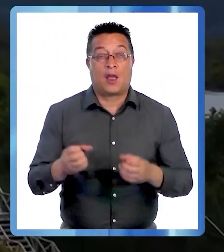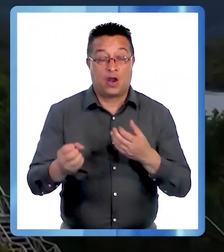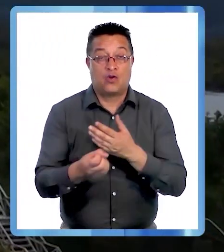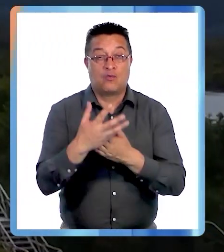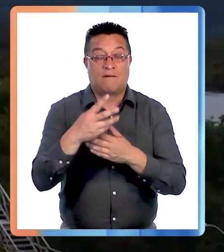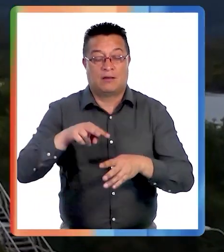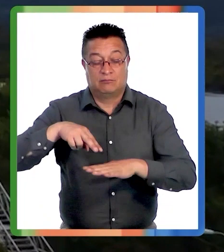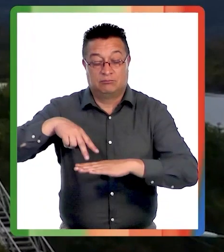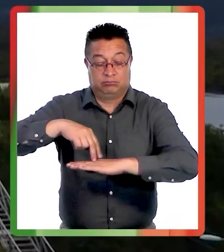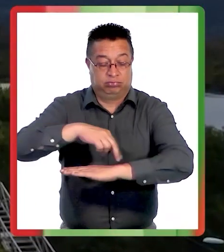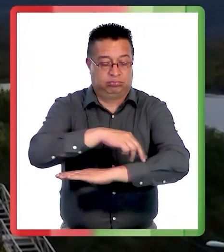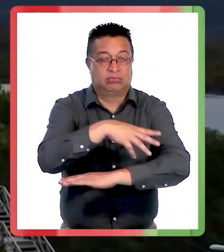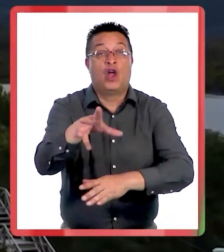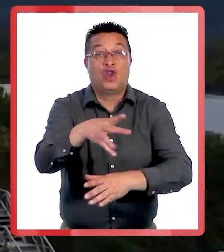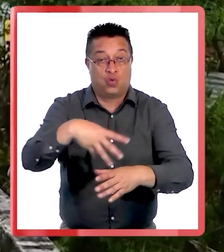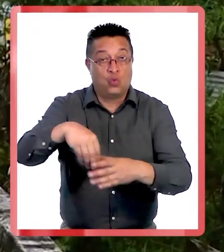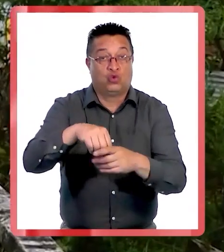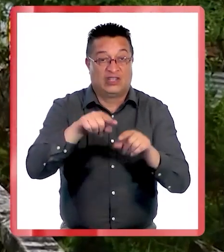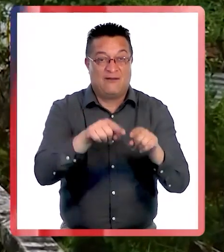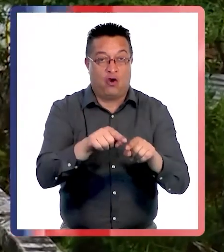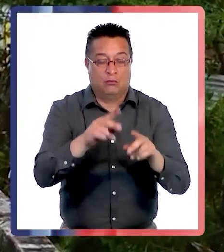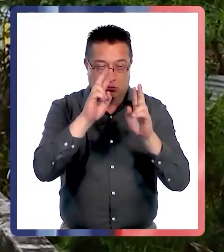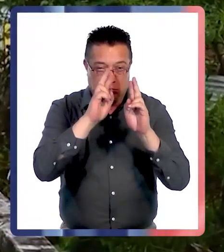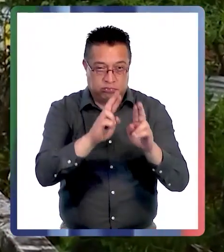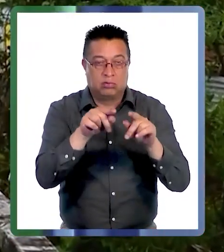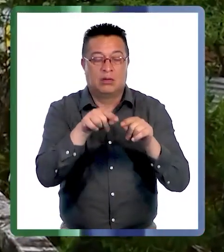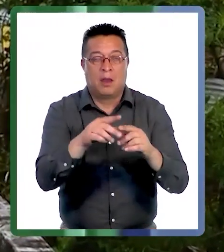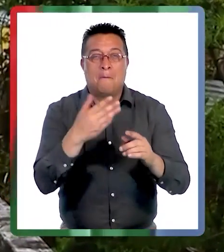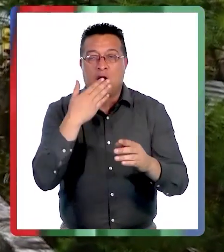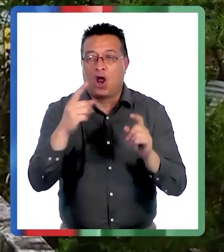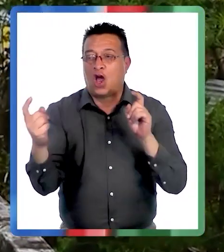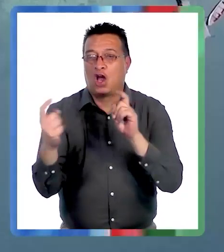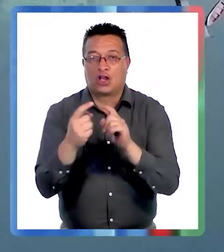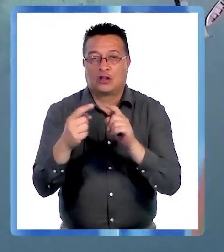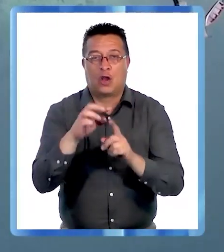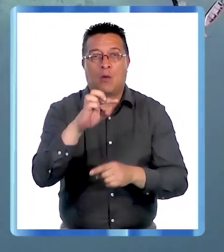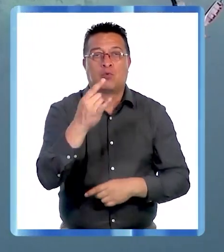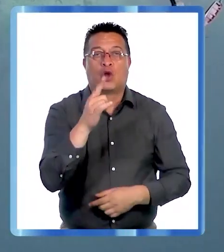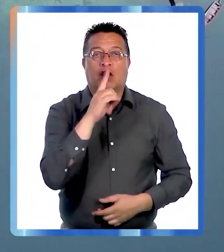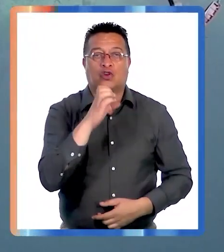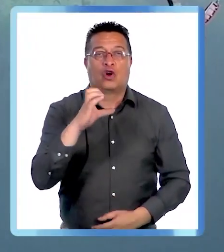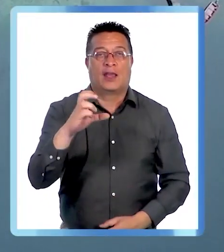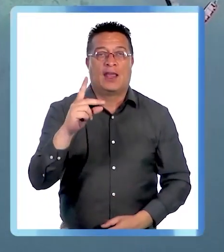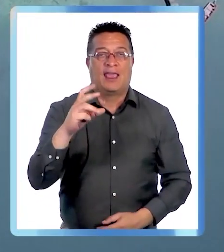inclusivas que ayudarán a mejorar la conectividad en Puerto Edén.